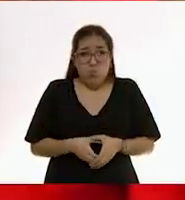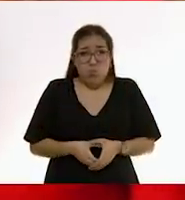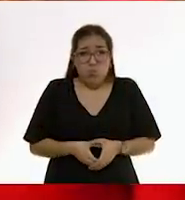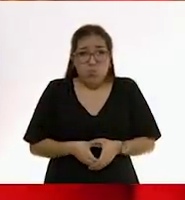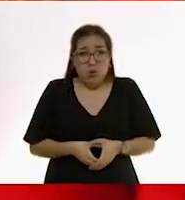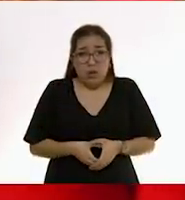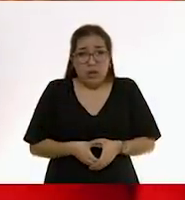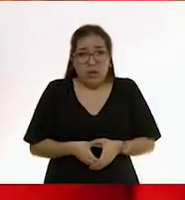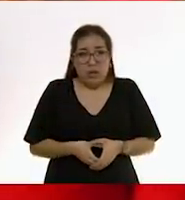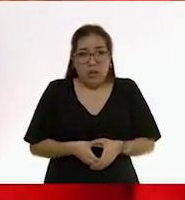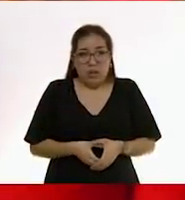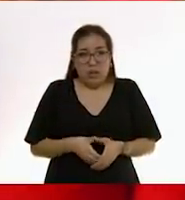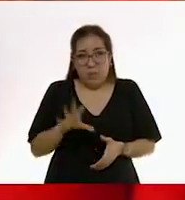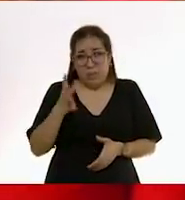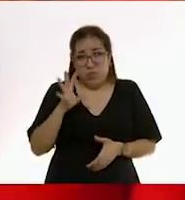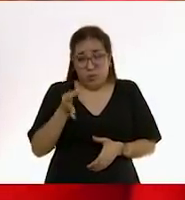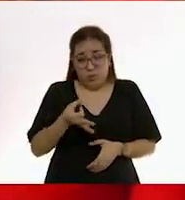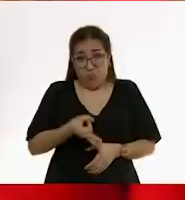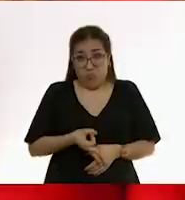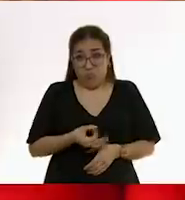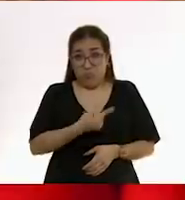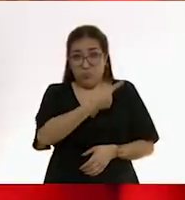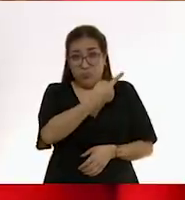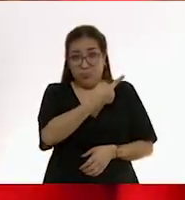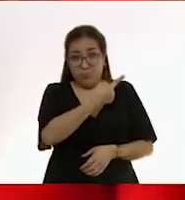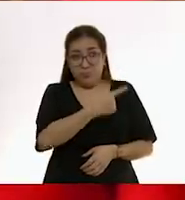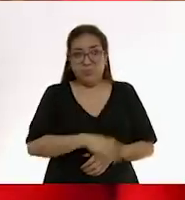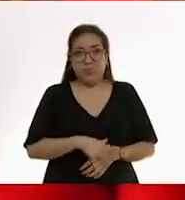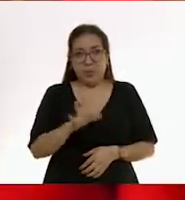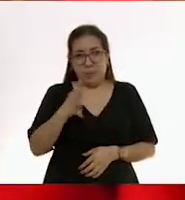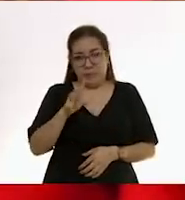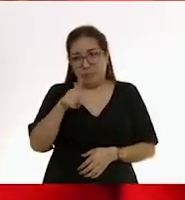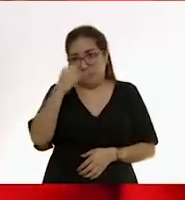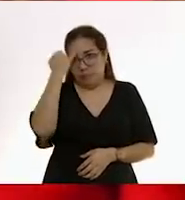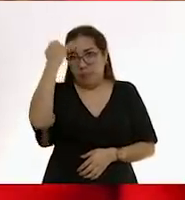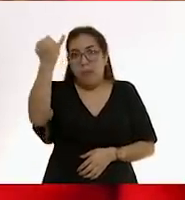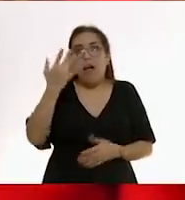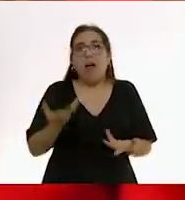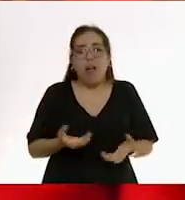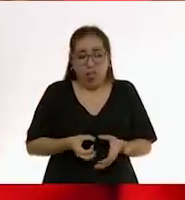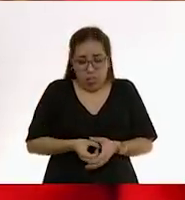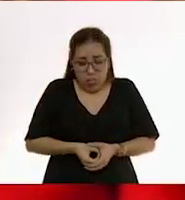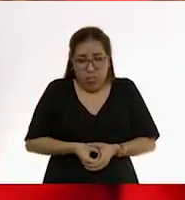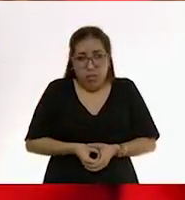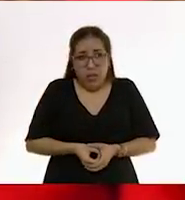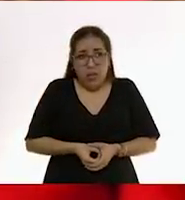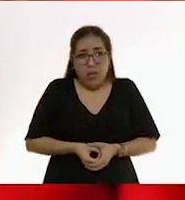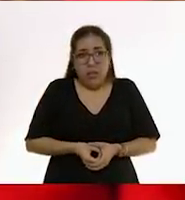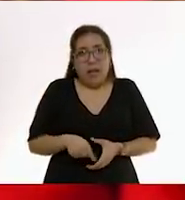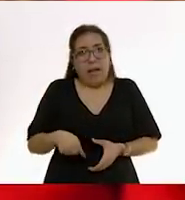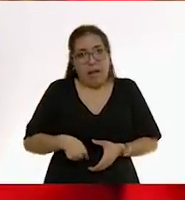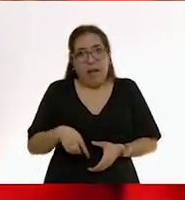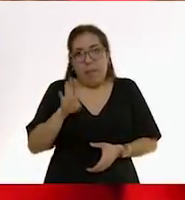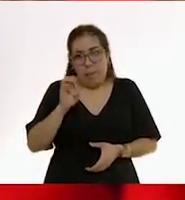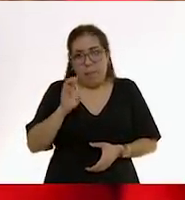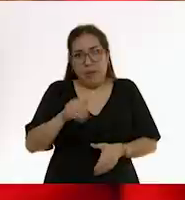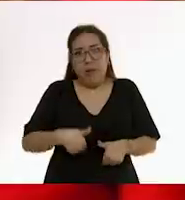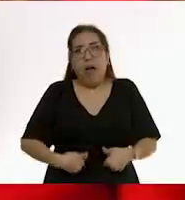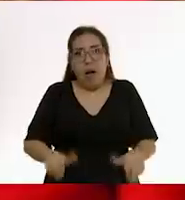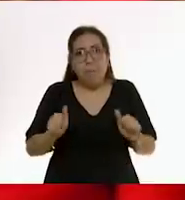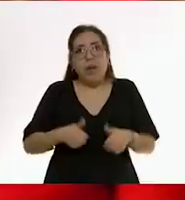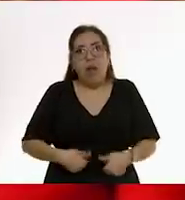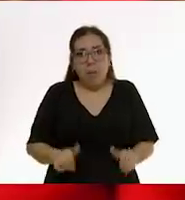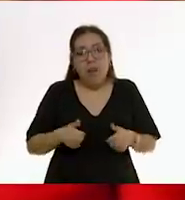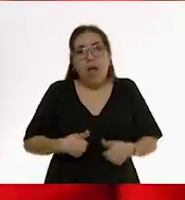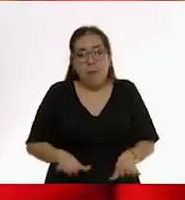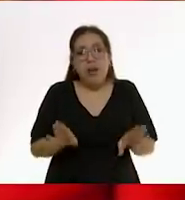Más o menos inicialmente se ve como de este tamaño. Como te podrás imaginar, entonces, constantemente el estómago